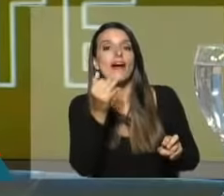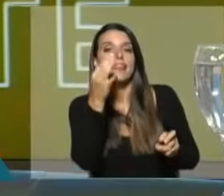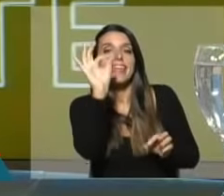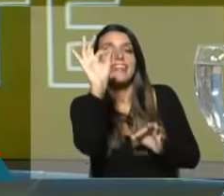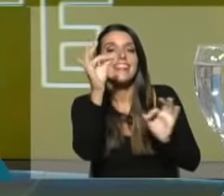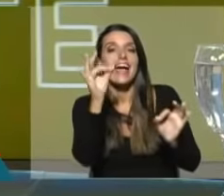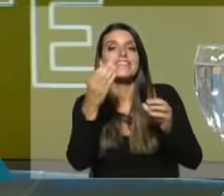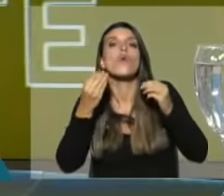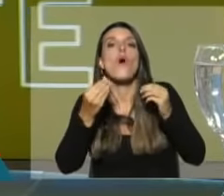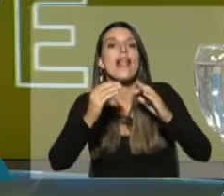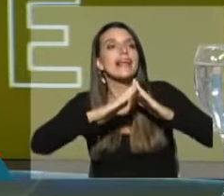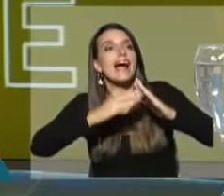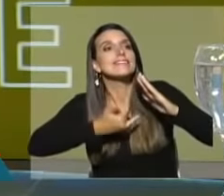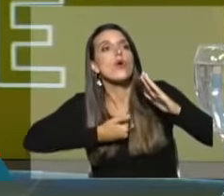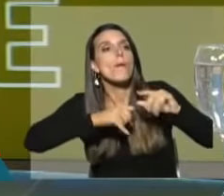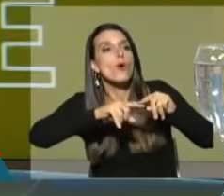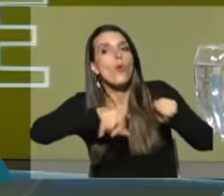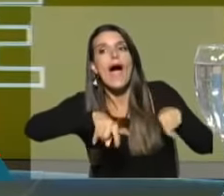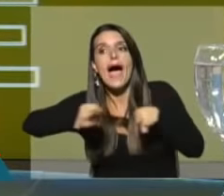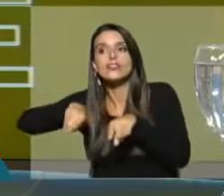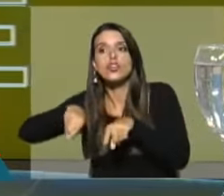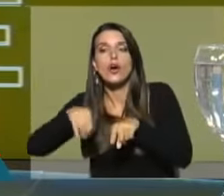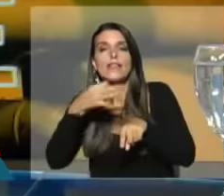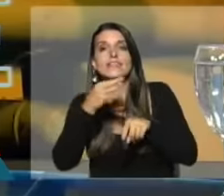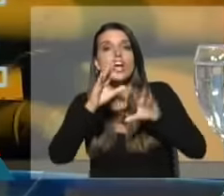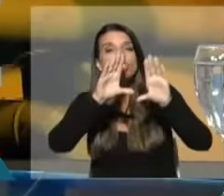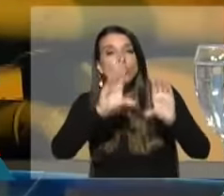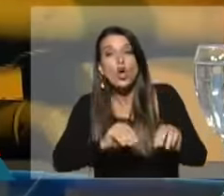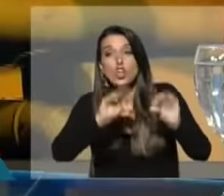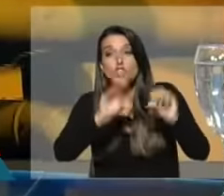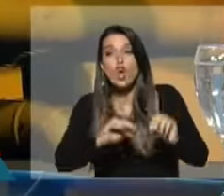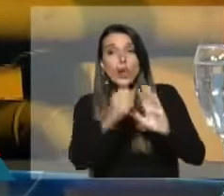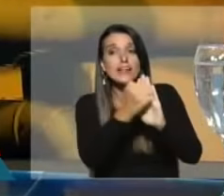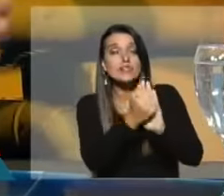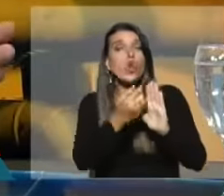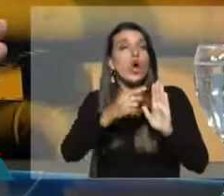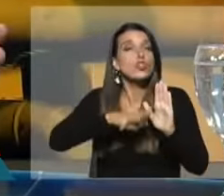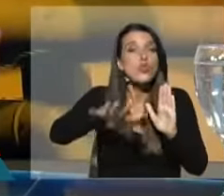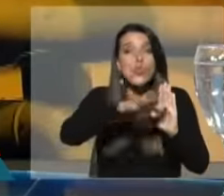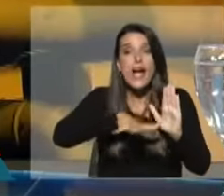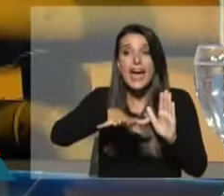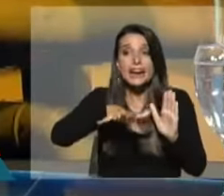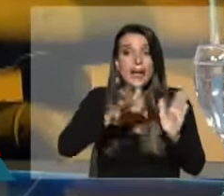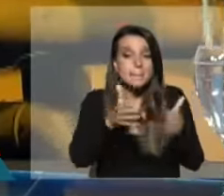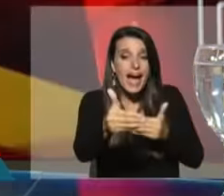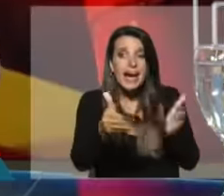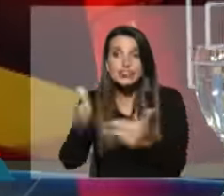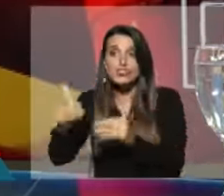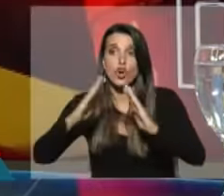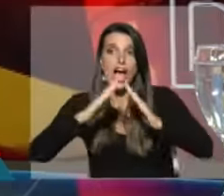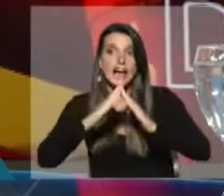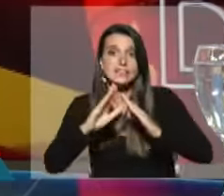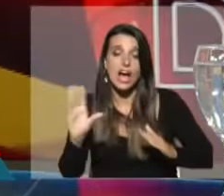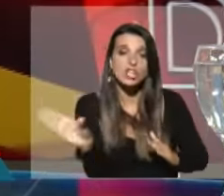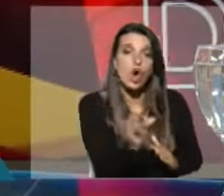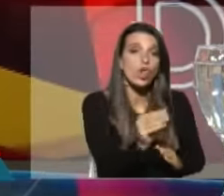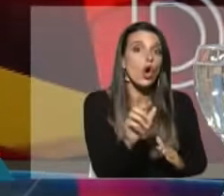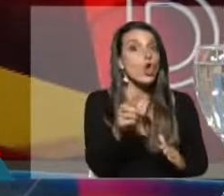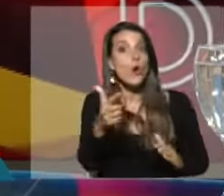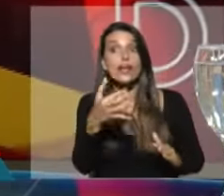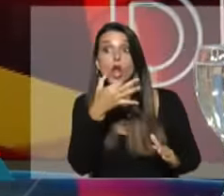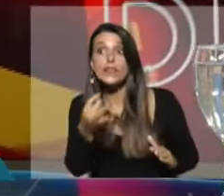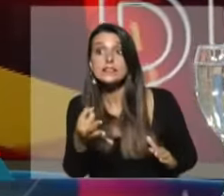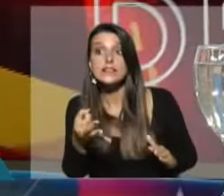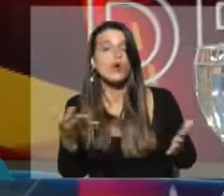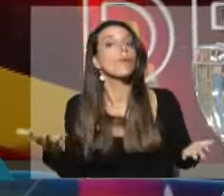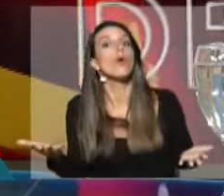como no puede haber un artículo que nombre todos, todos, todos, todos los lugares del hogar, lo que puede ocurrir es que haya